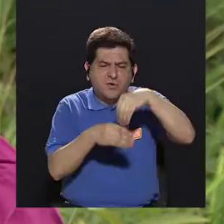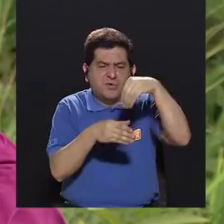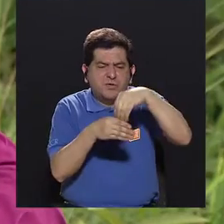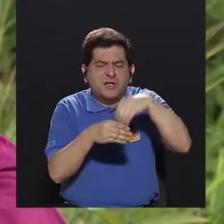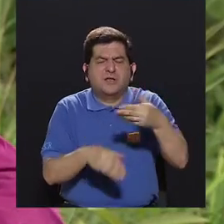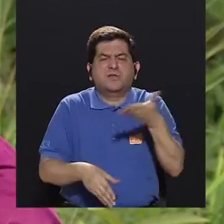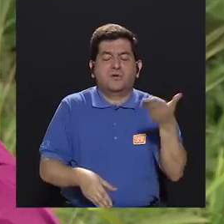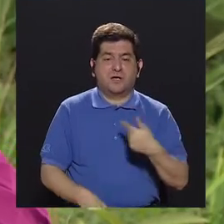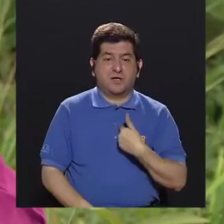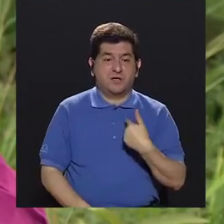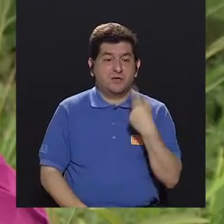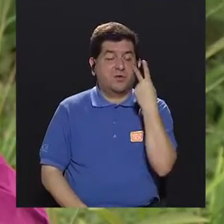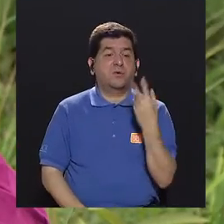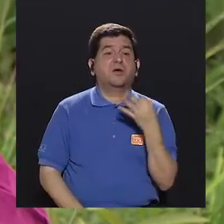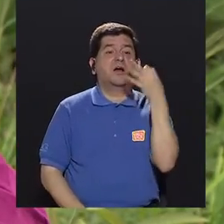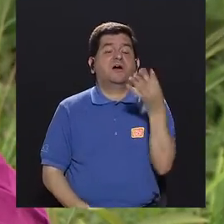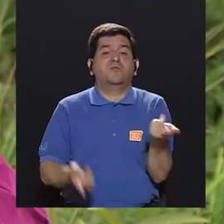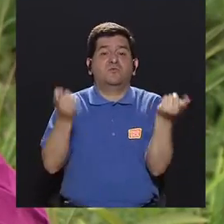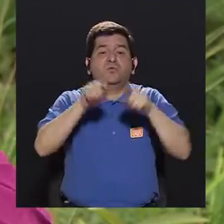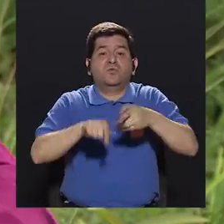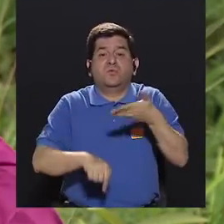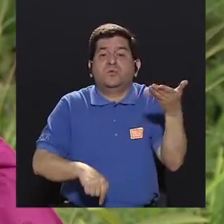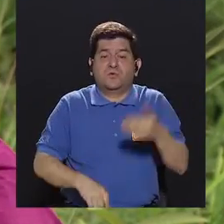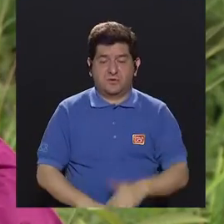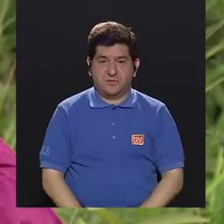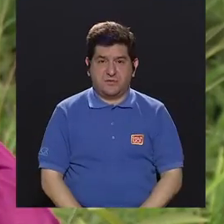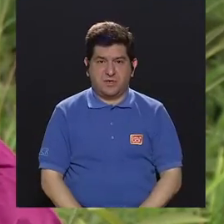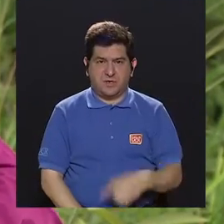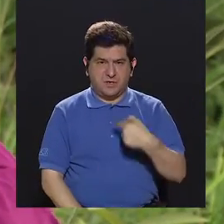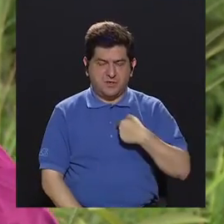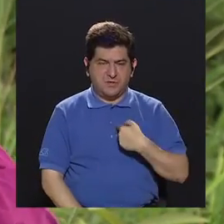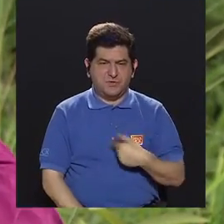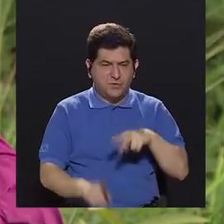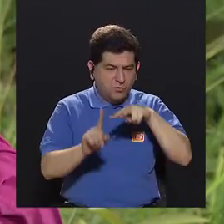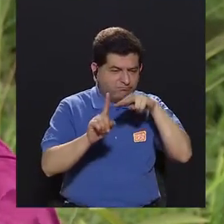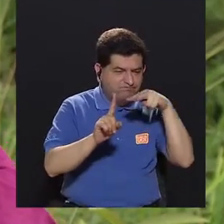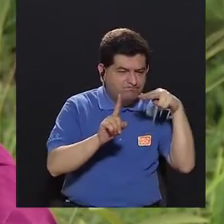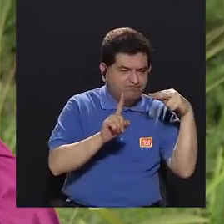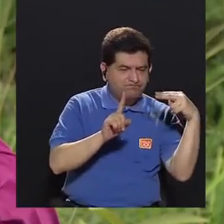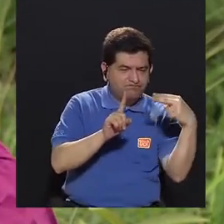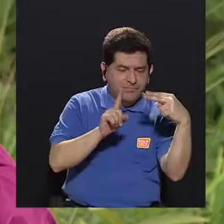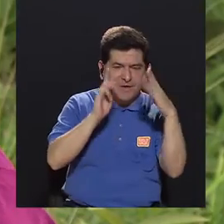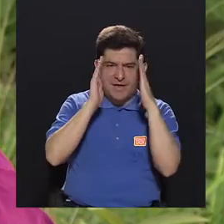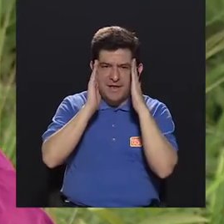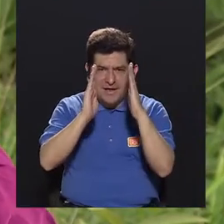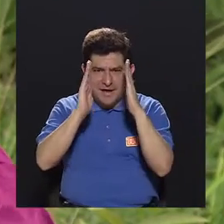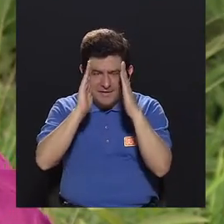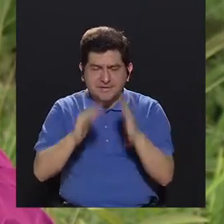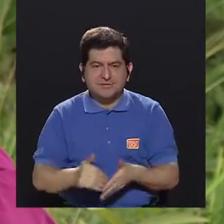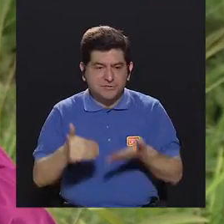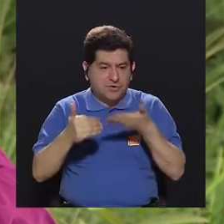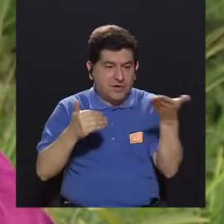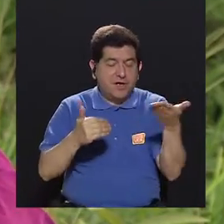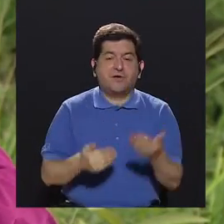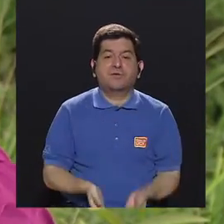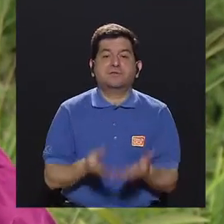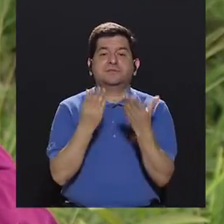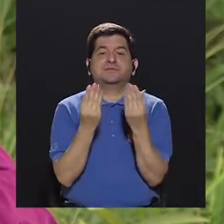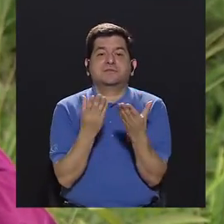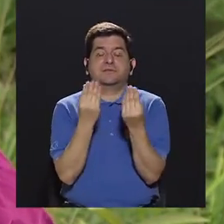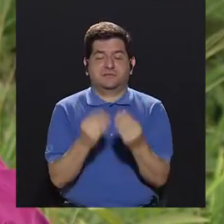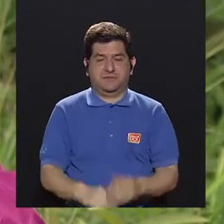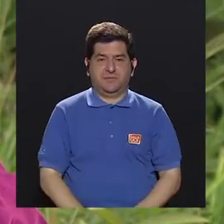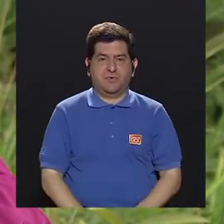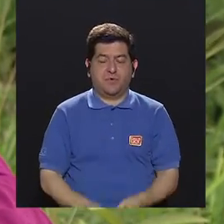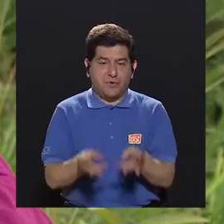viendo qué más me podría suceder, entonces estoy poniendo mi mirada, estoy poniendo mi atención en aquello que me asusta y que